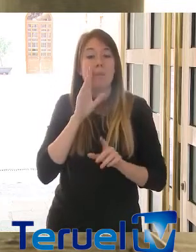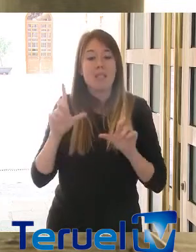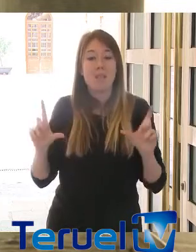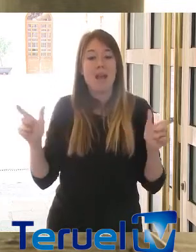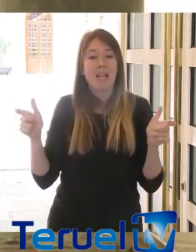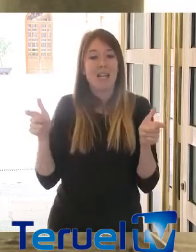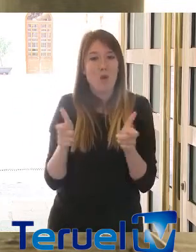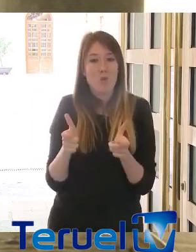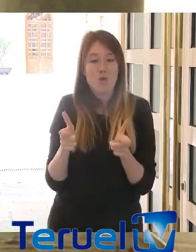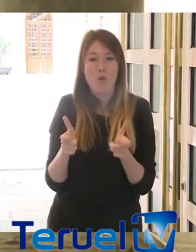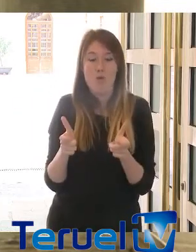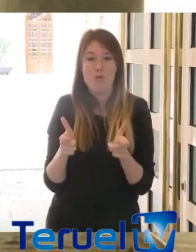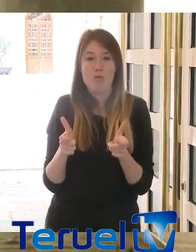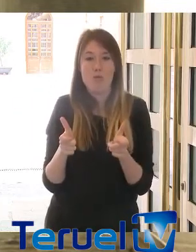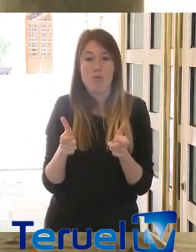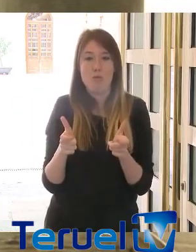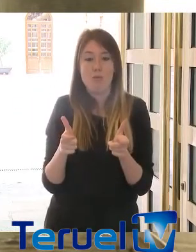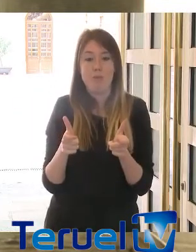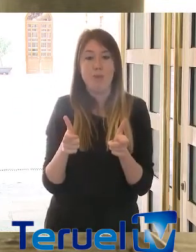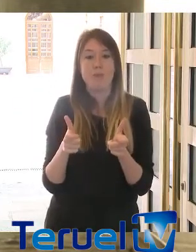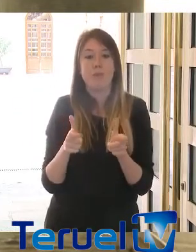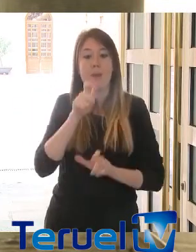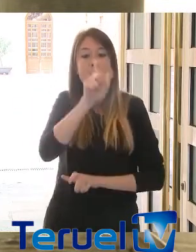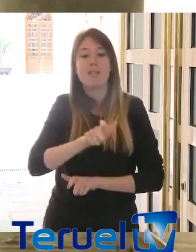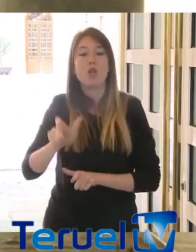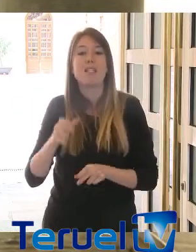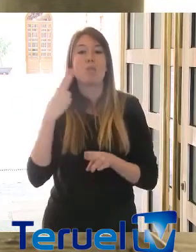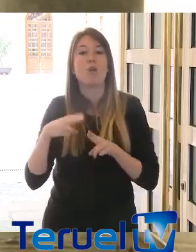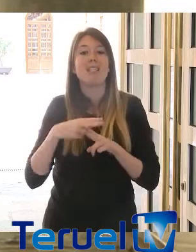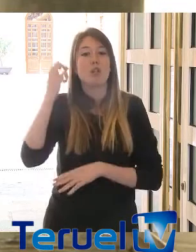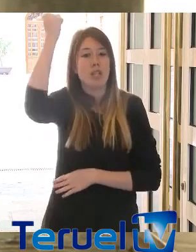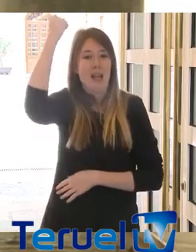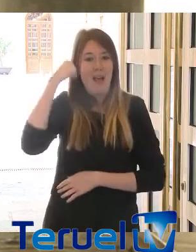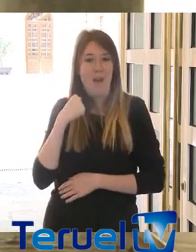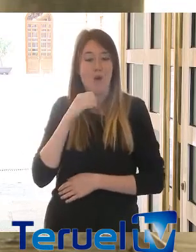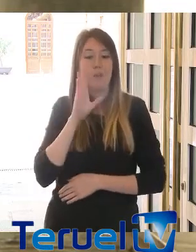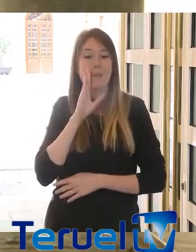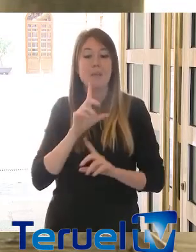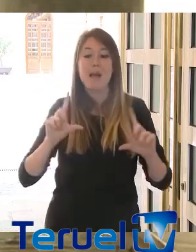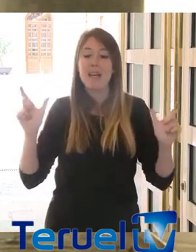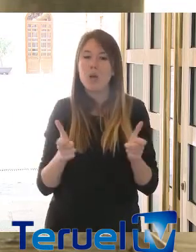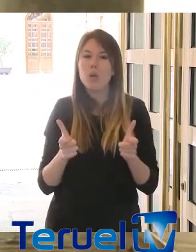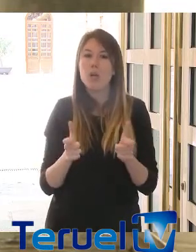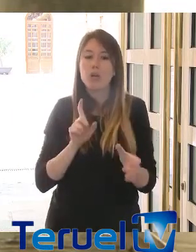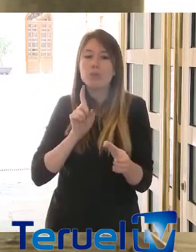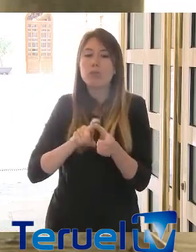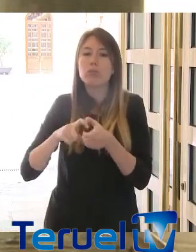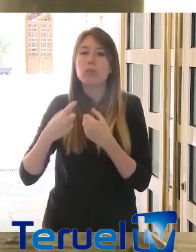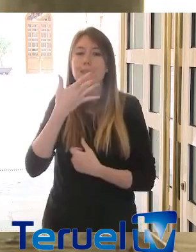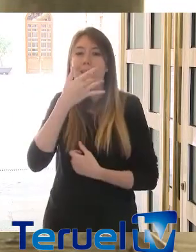son puramente de los actores políticos aragoneses. En esta reunión están presentes las cuatro